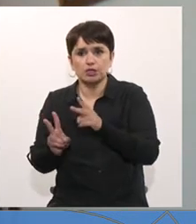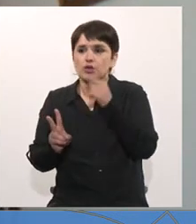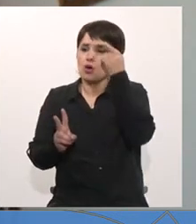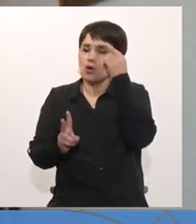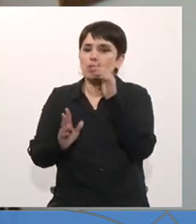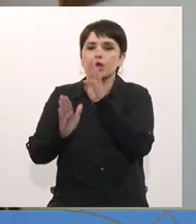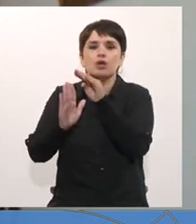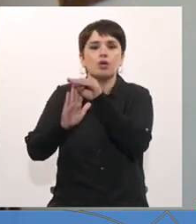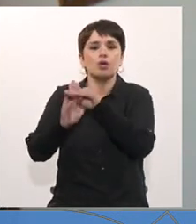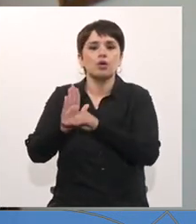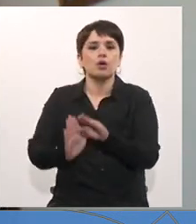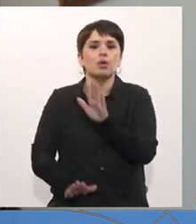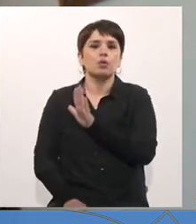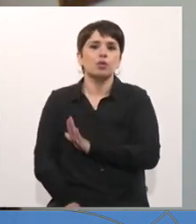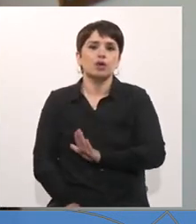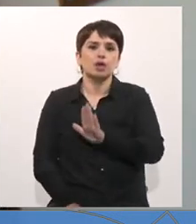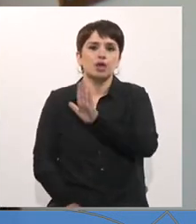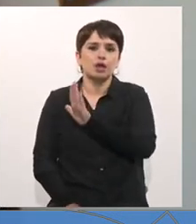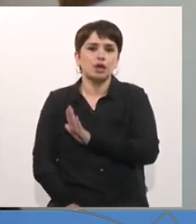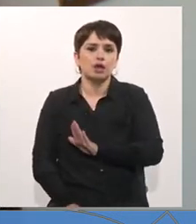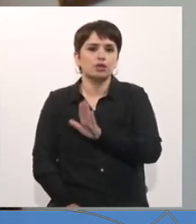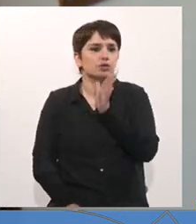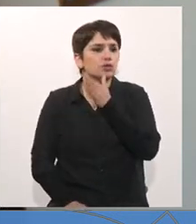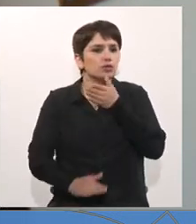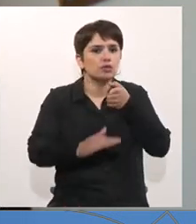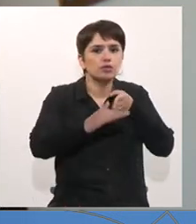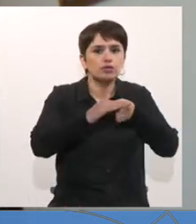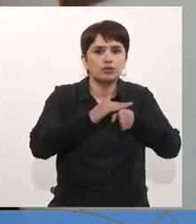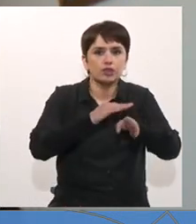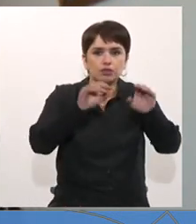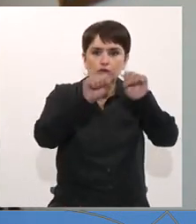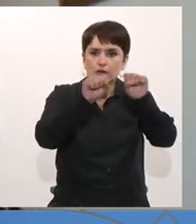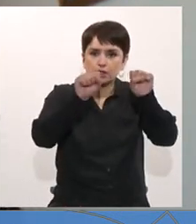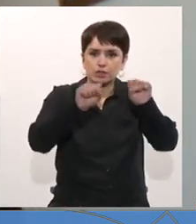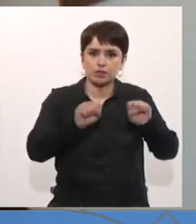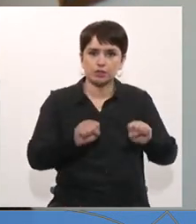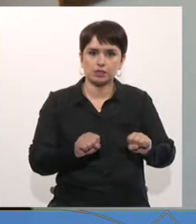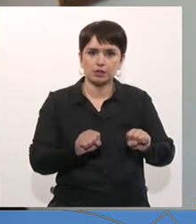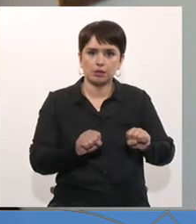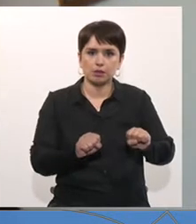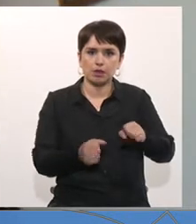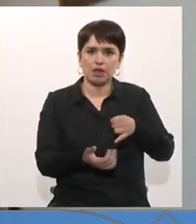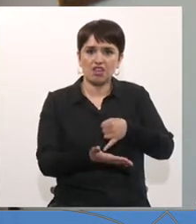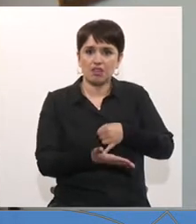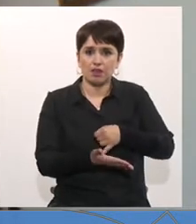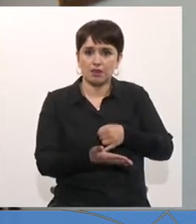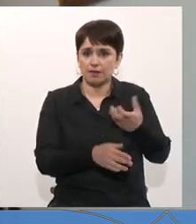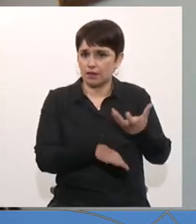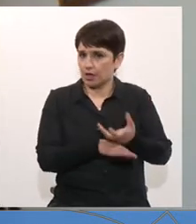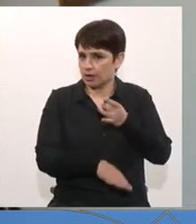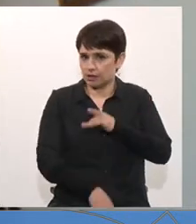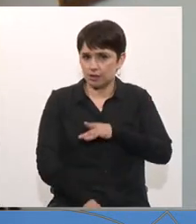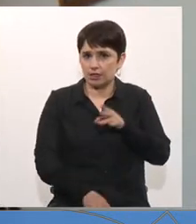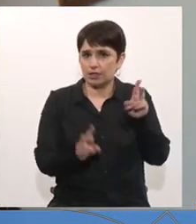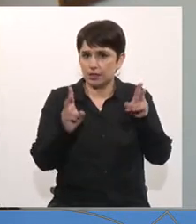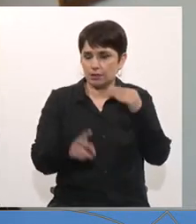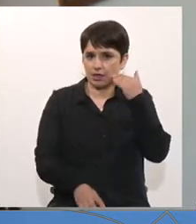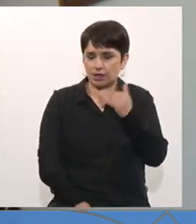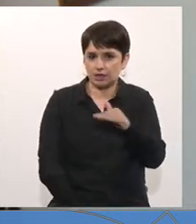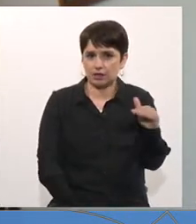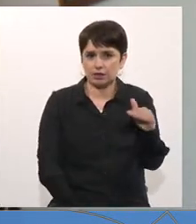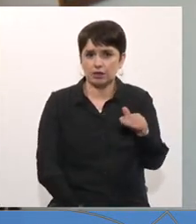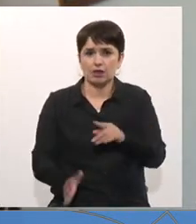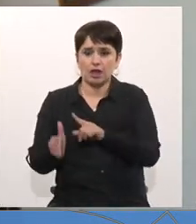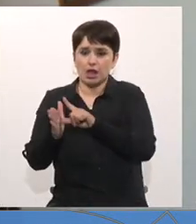Se fijan ustedes que no tienen acceso ni siquiera al sistema precario que tenemos hoy día en temas de infancia. O sea, la